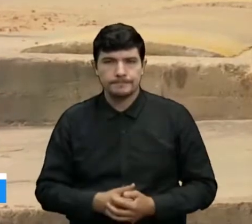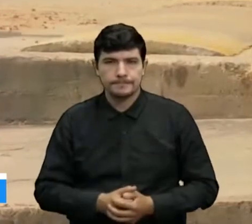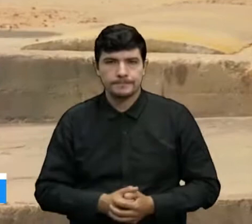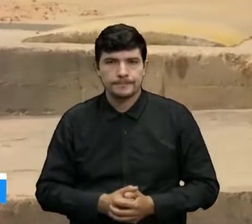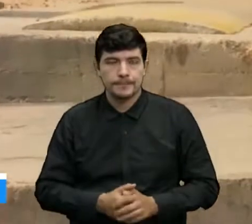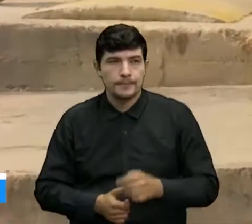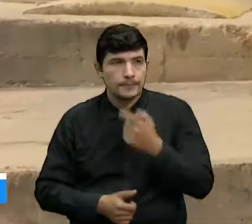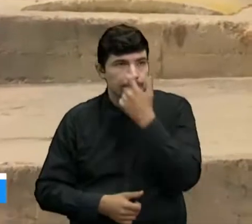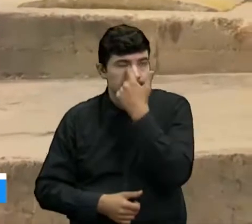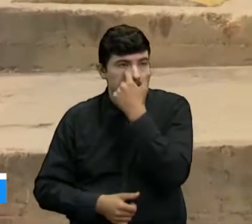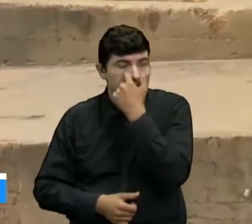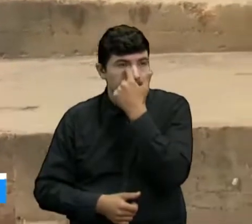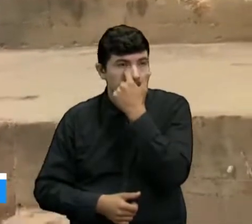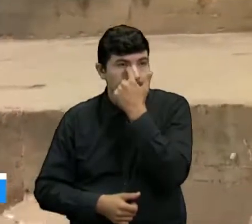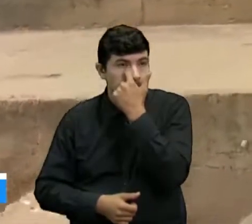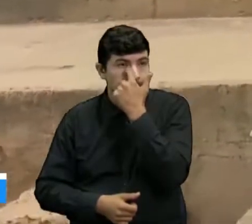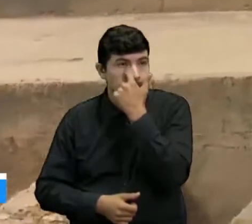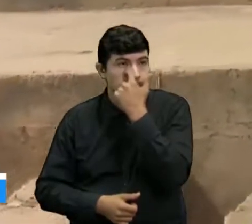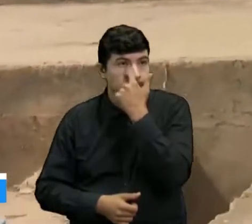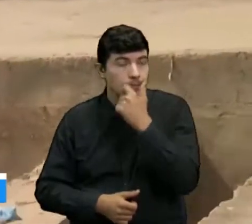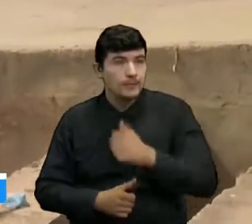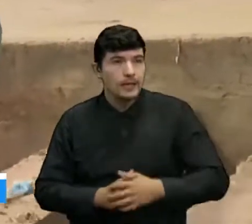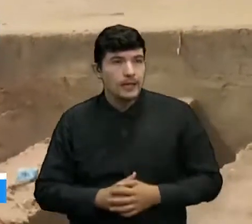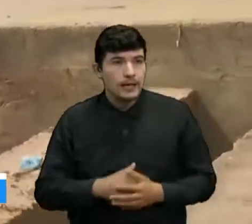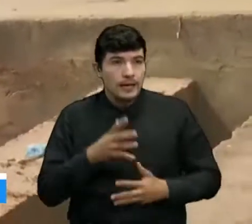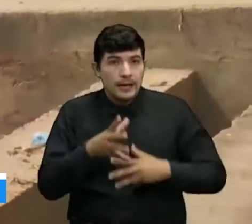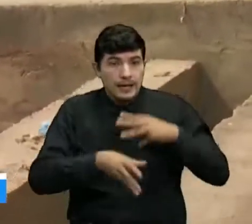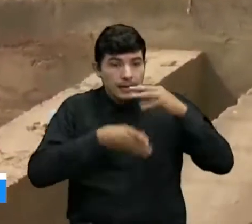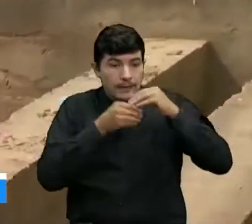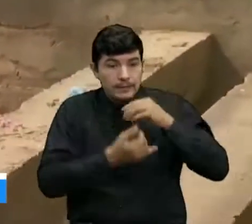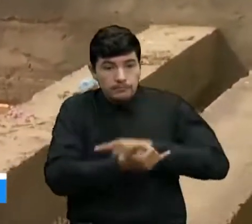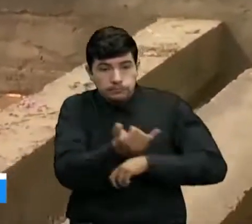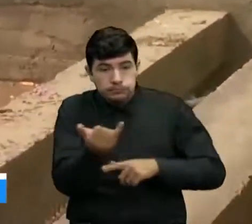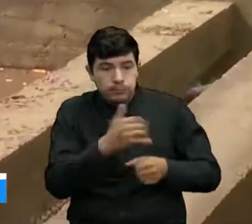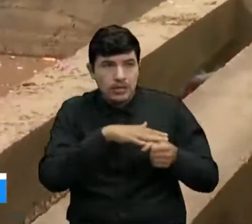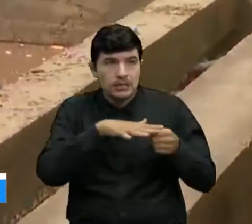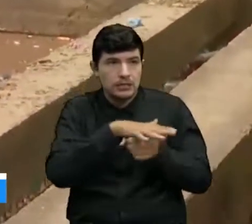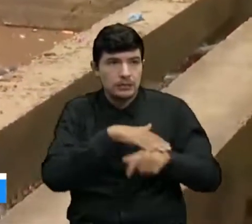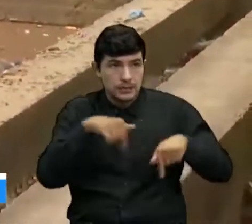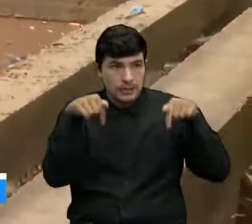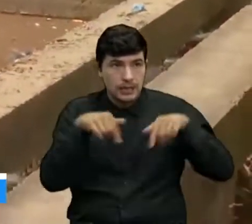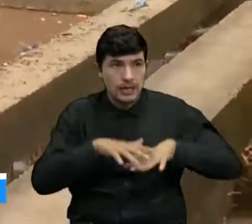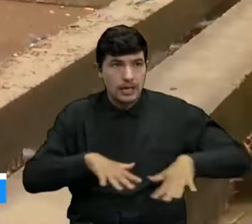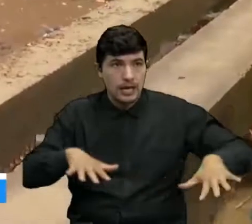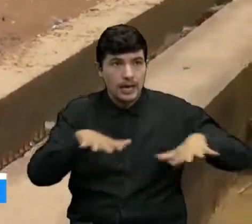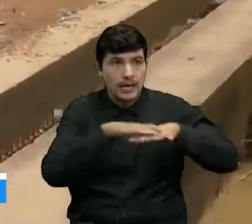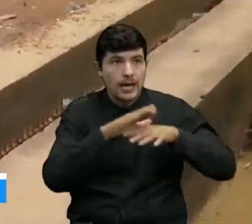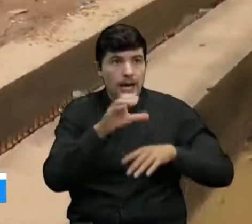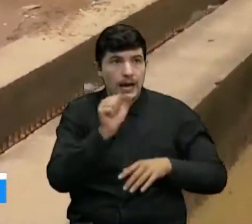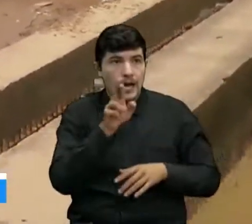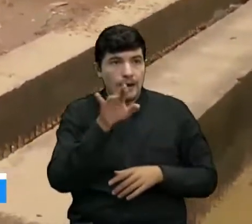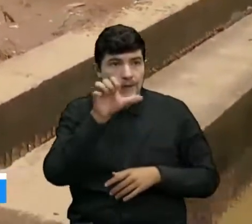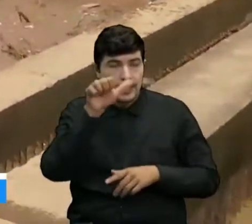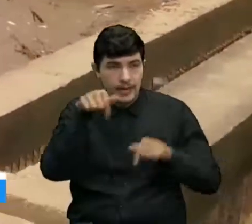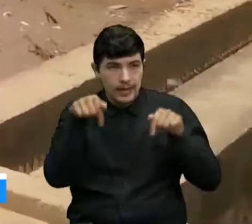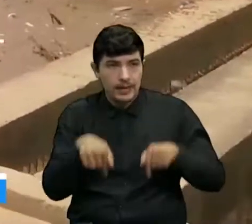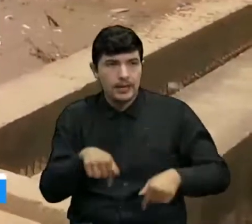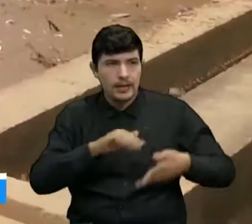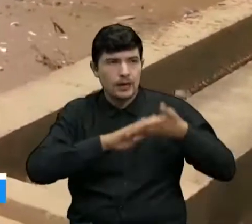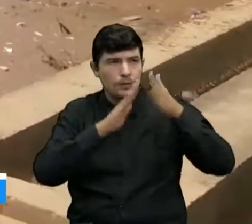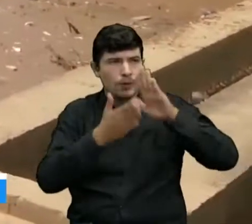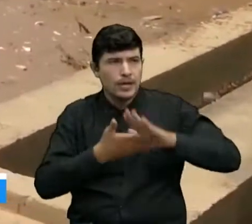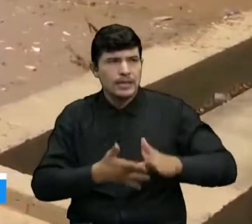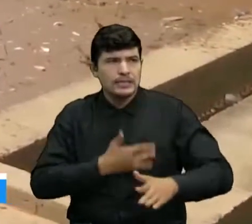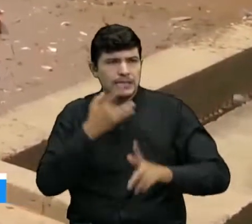Bueno, es que además de eso, de todas estas afectaciones que se han generado en este sector de La Cabrera, pues también la comunidad se encuentra bastante preocupada